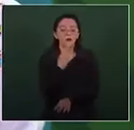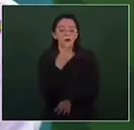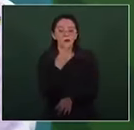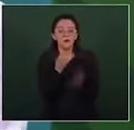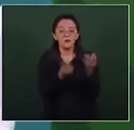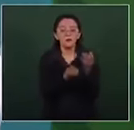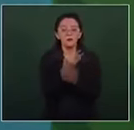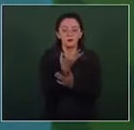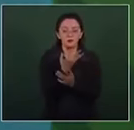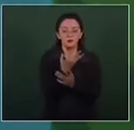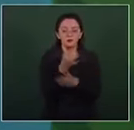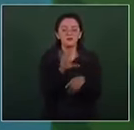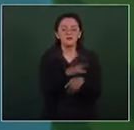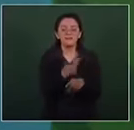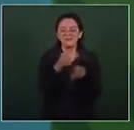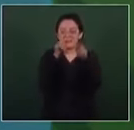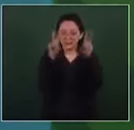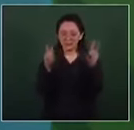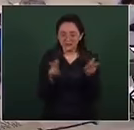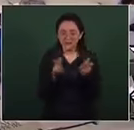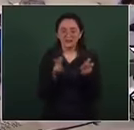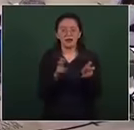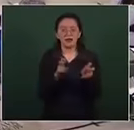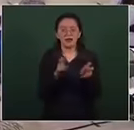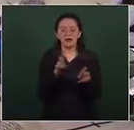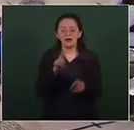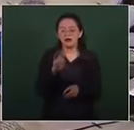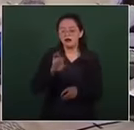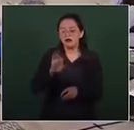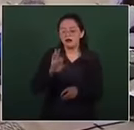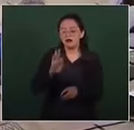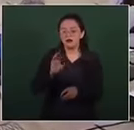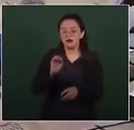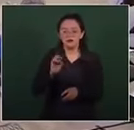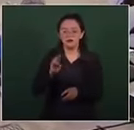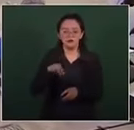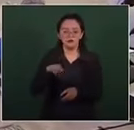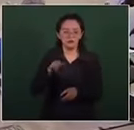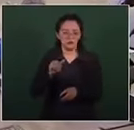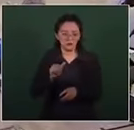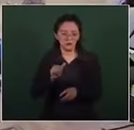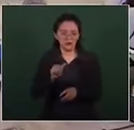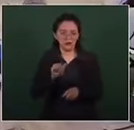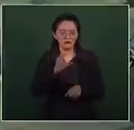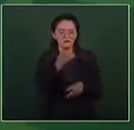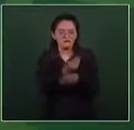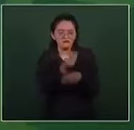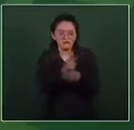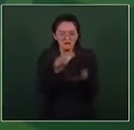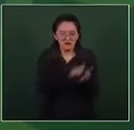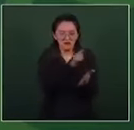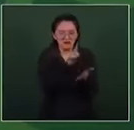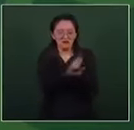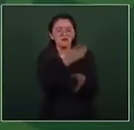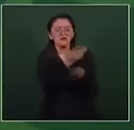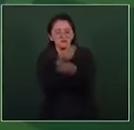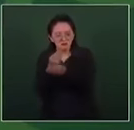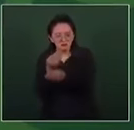con la llamada Reforma Energética, incluso desde Salinas,